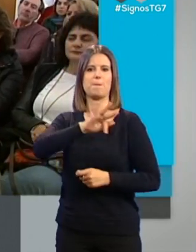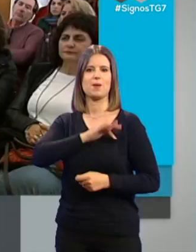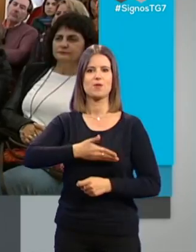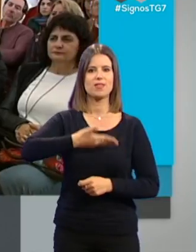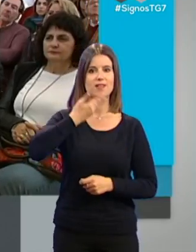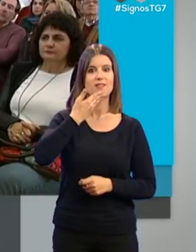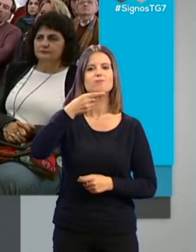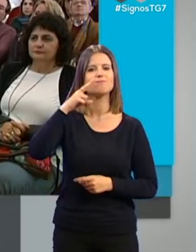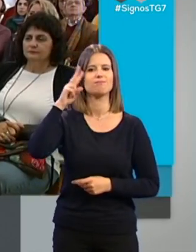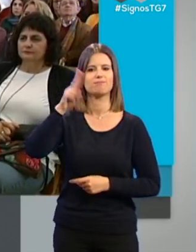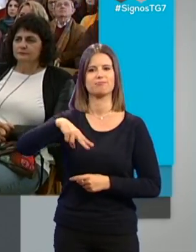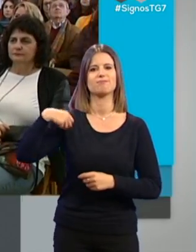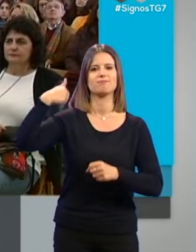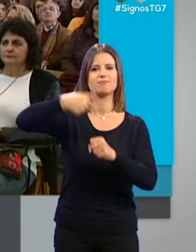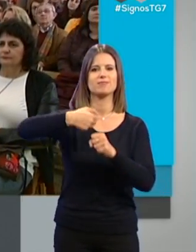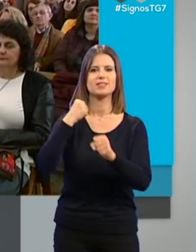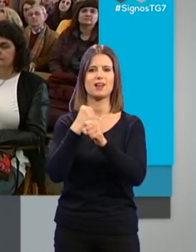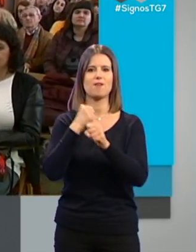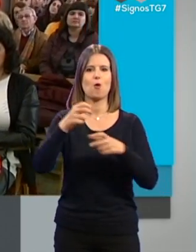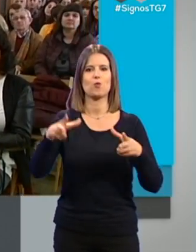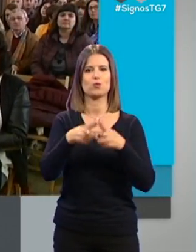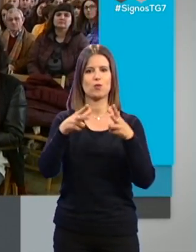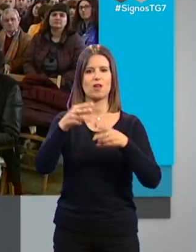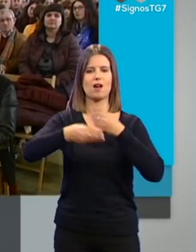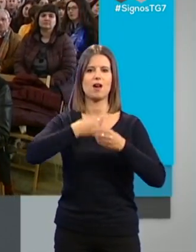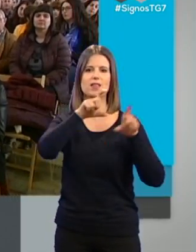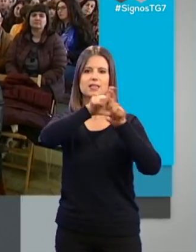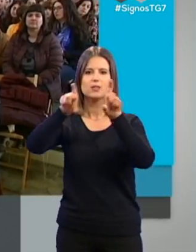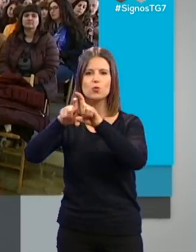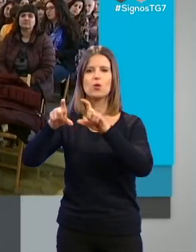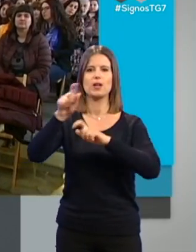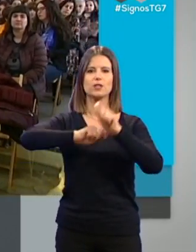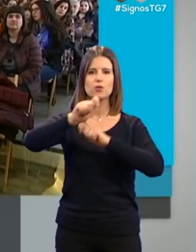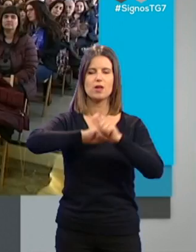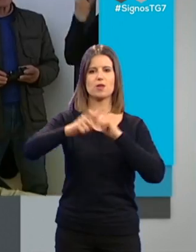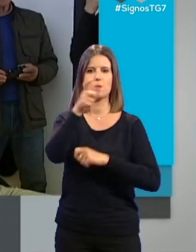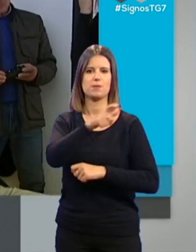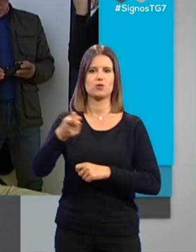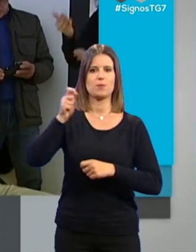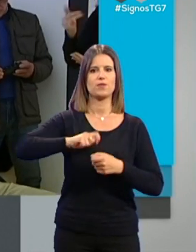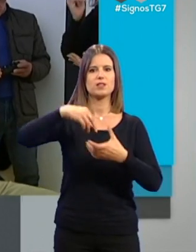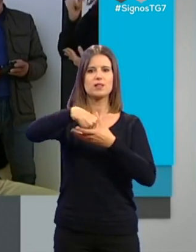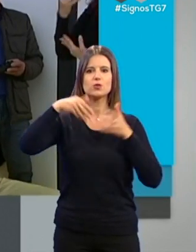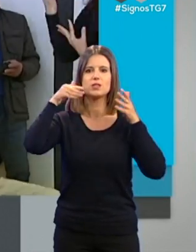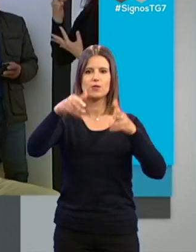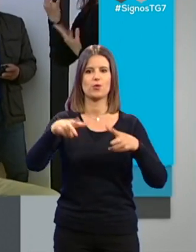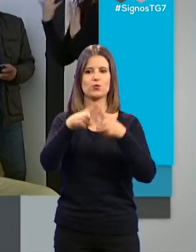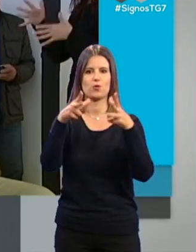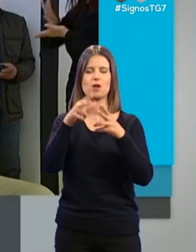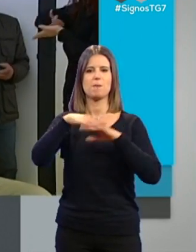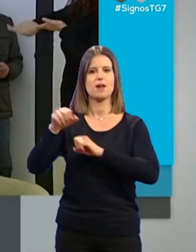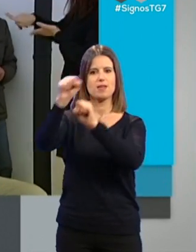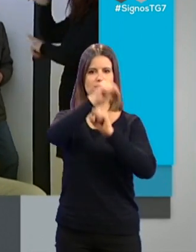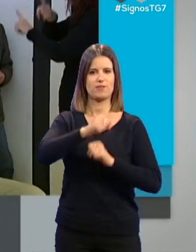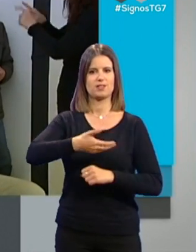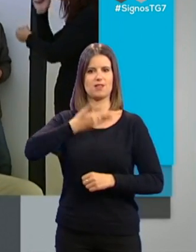con los que reconoce la labor social desarrollada por instituciones, entidades sociales y profesionales de la intervención social en defensa